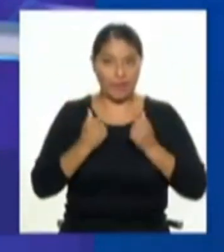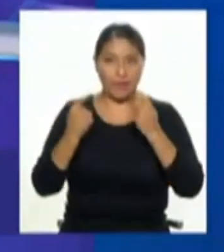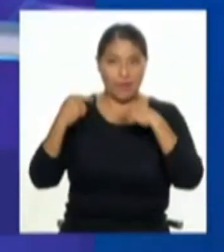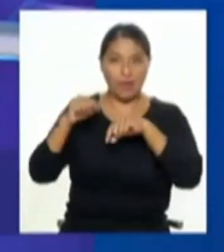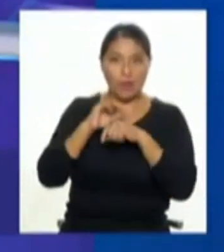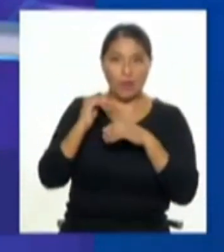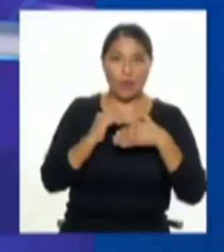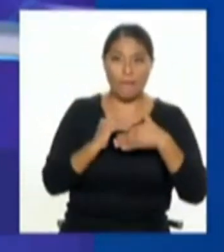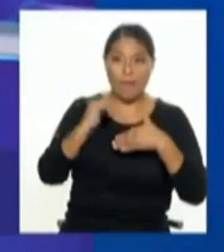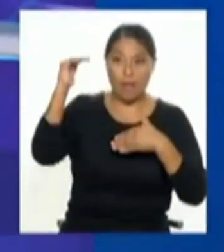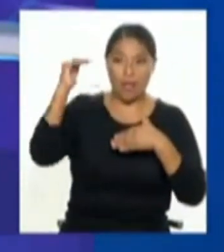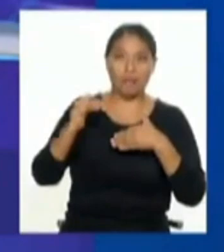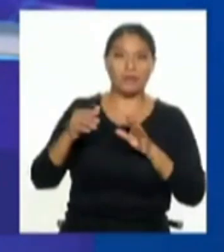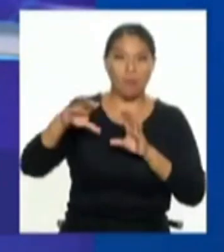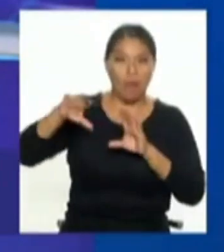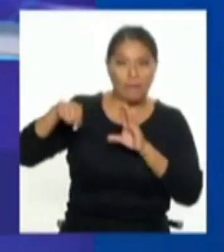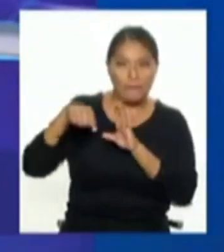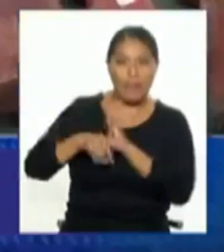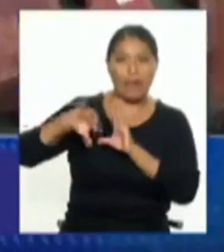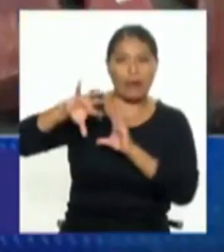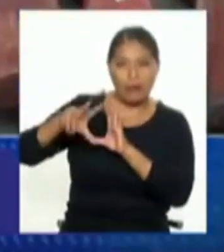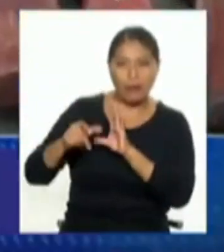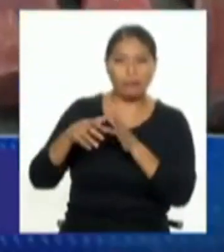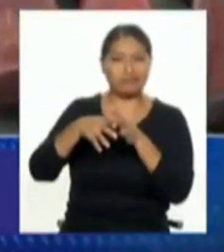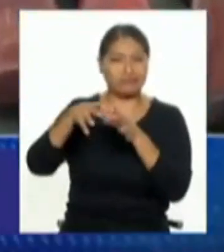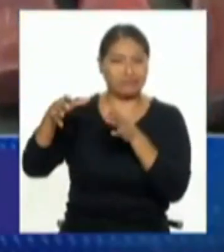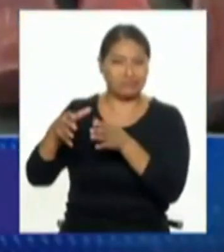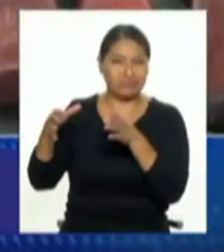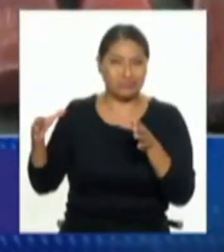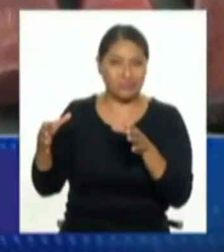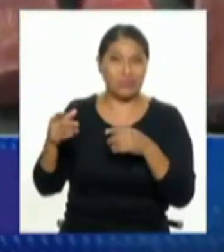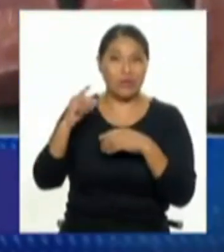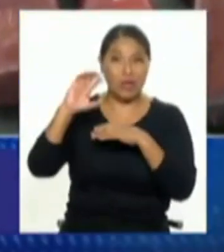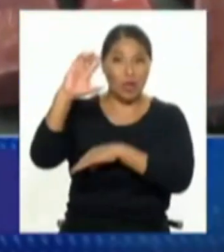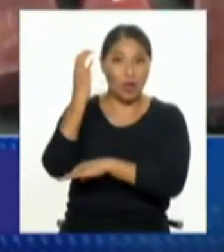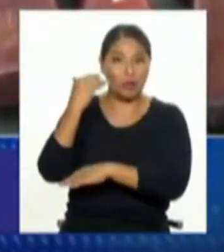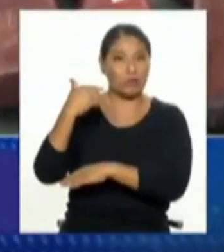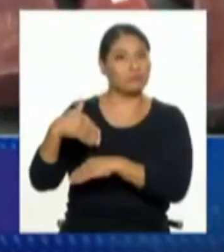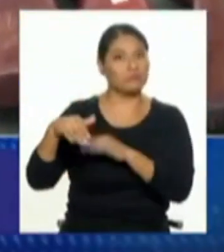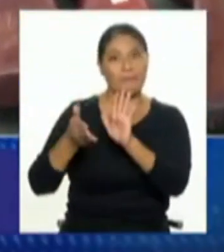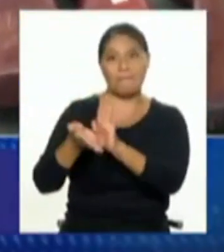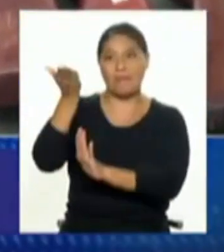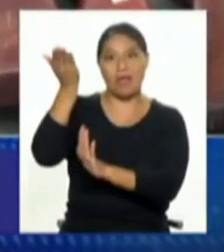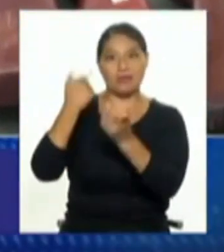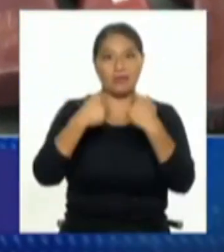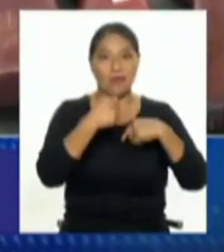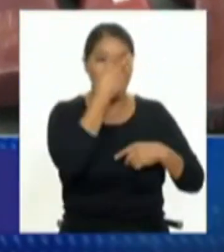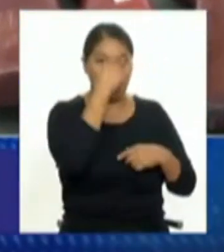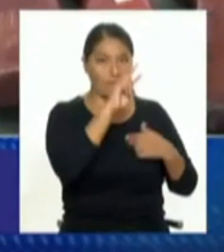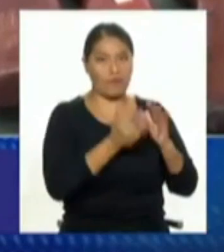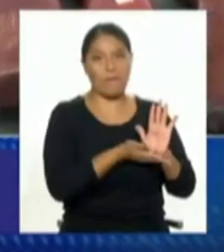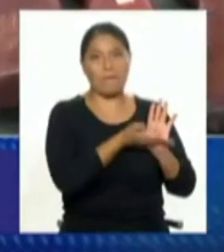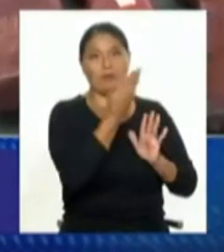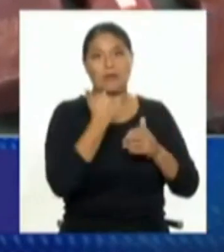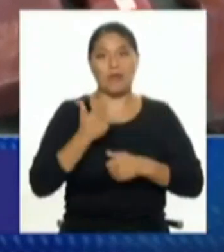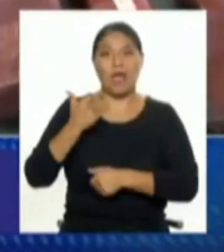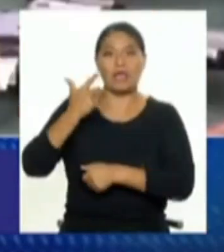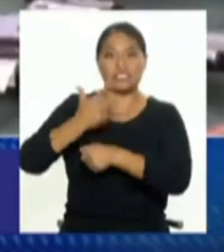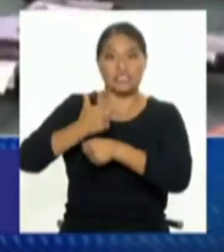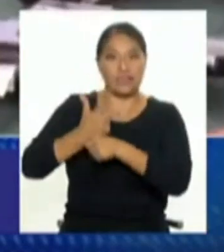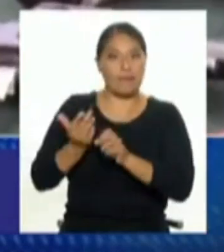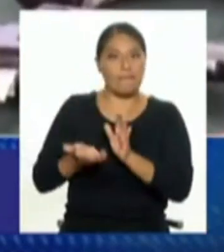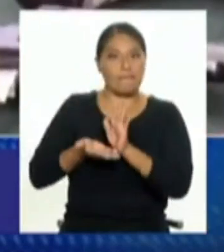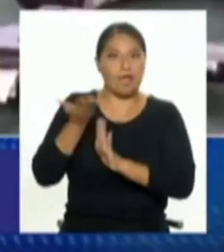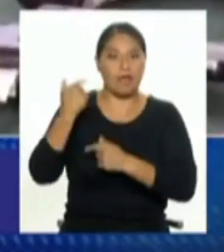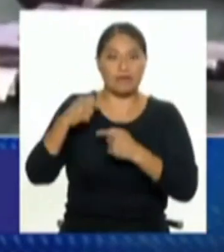la delincuencia pero todavía estamos bastante lejos de Colombia de lo que era El Salvador antes de Bukele de Brasil